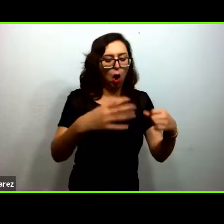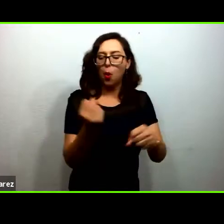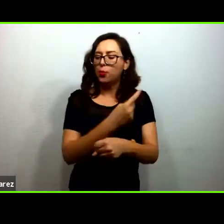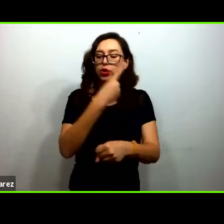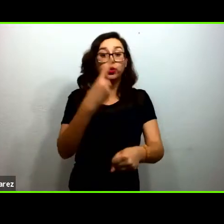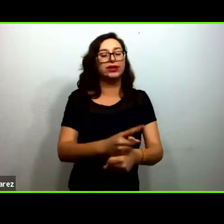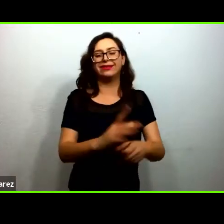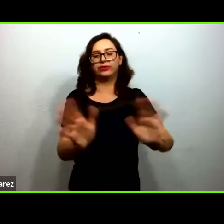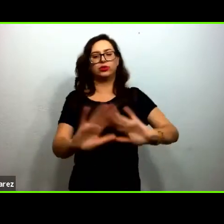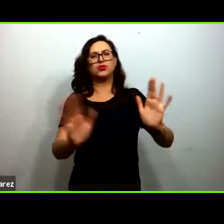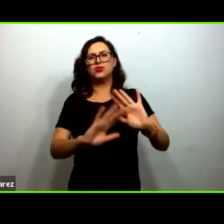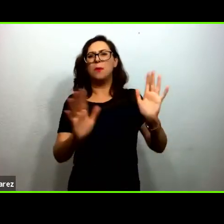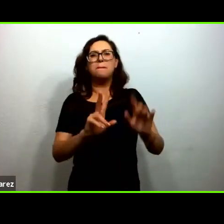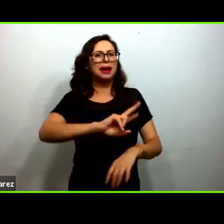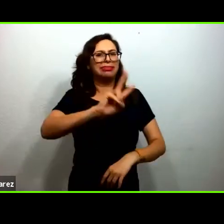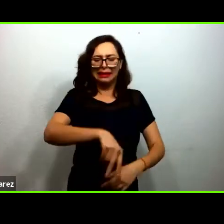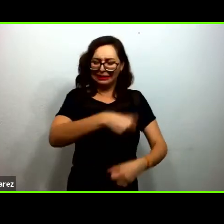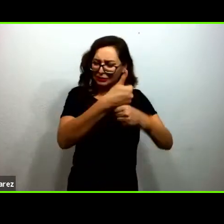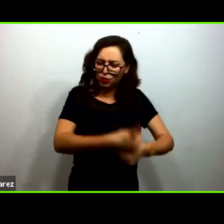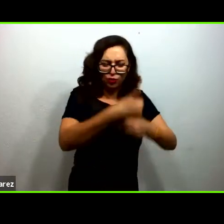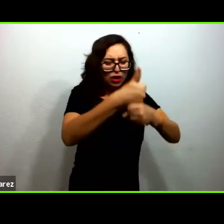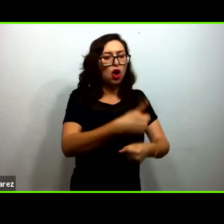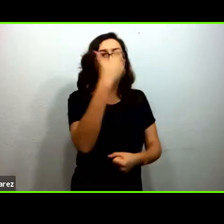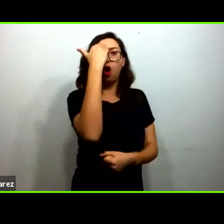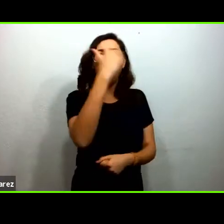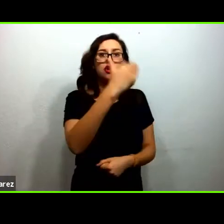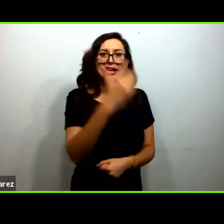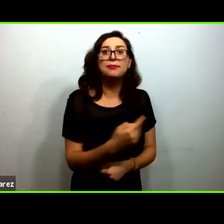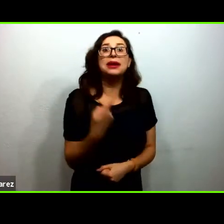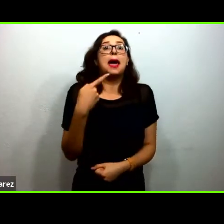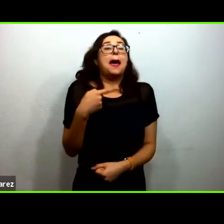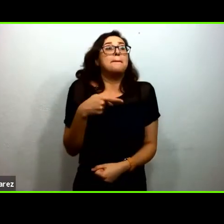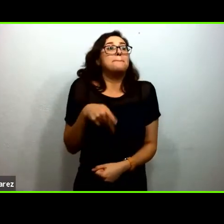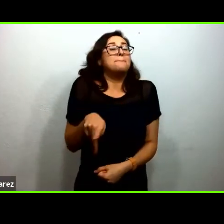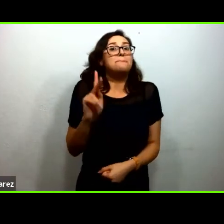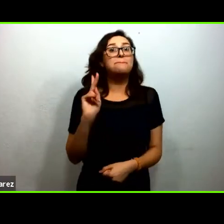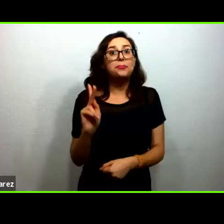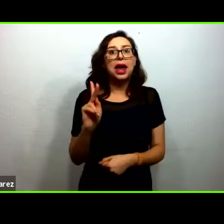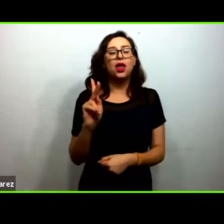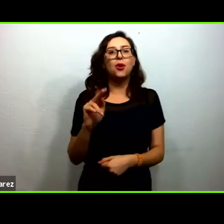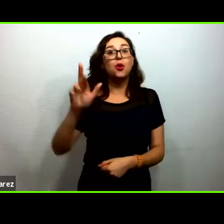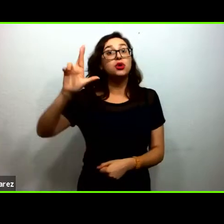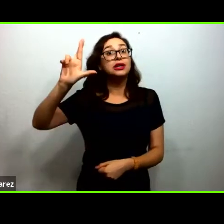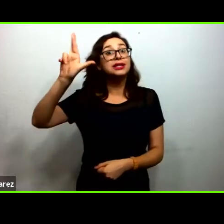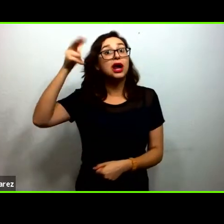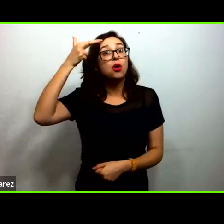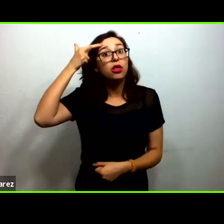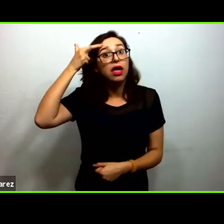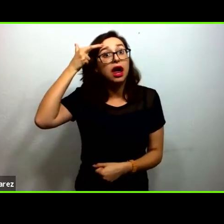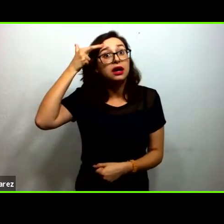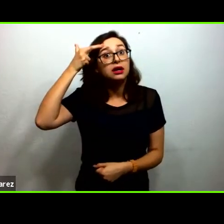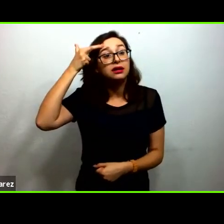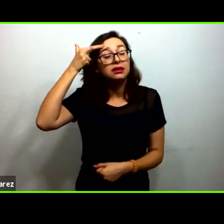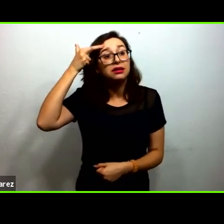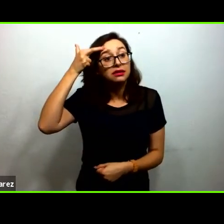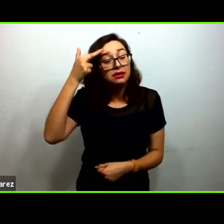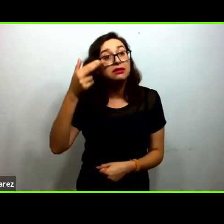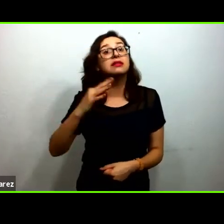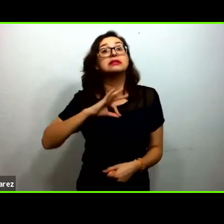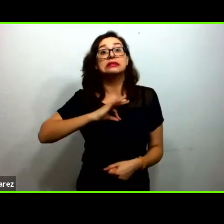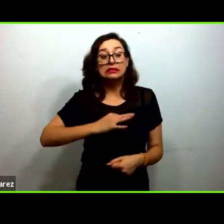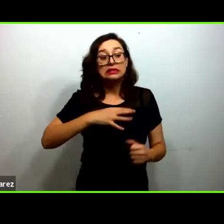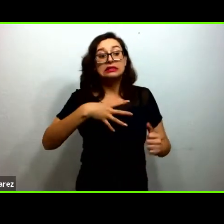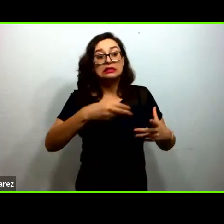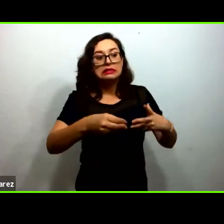ha sido y ojalá siga siendo un recordatorio muy importante que